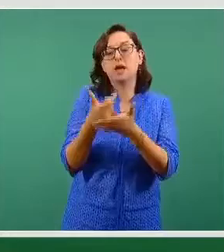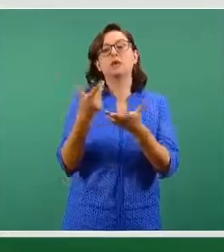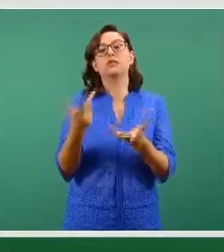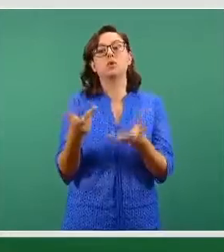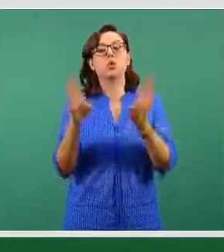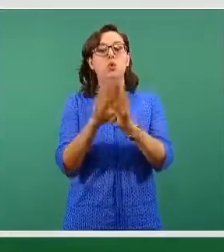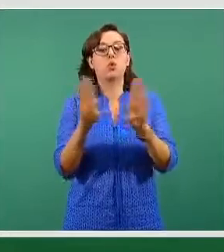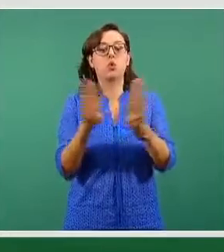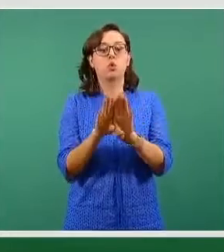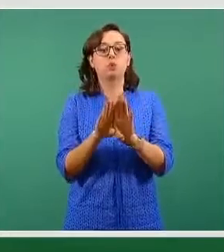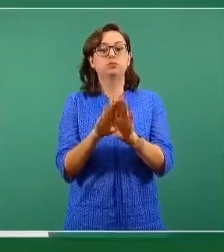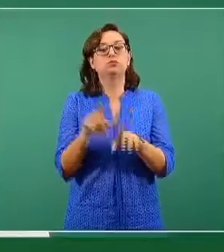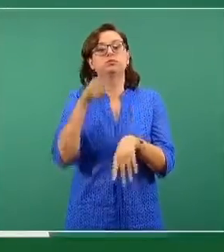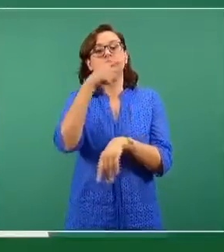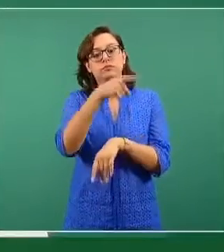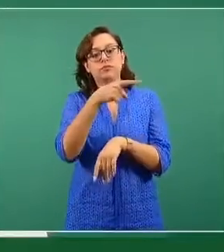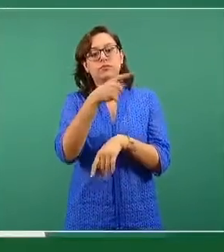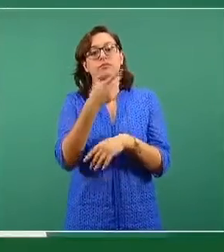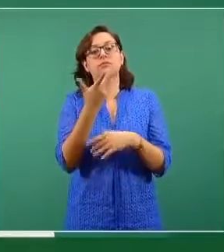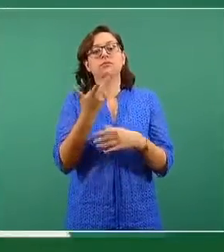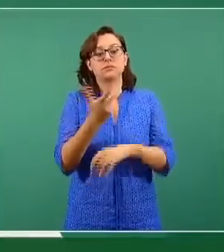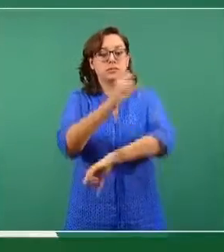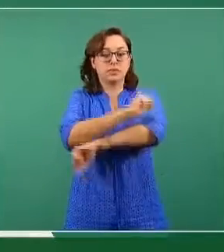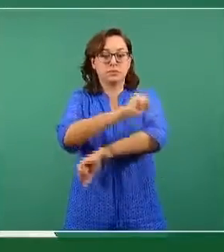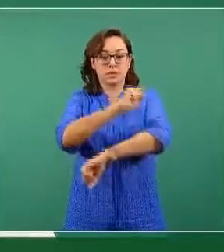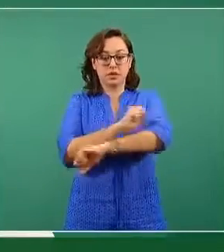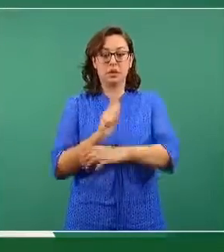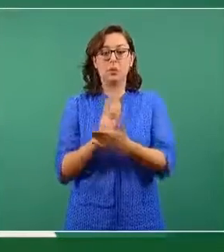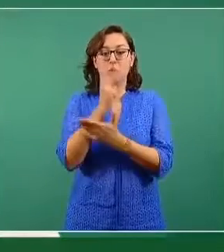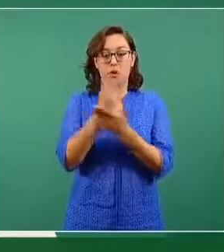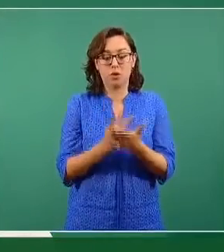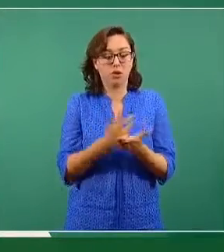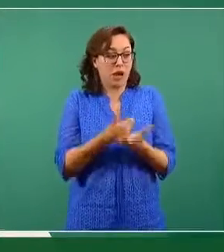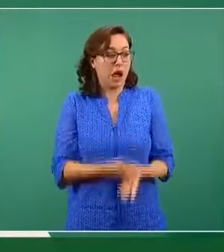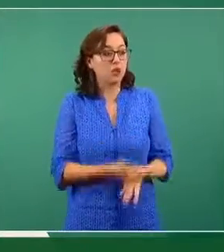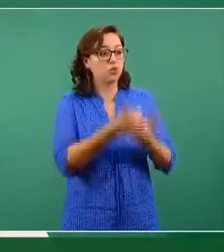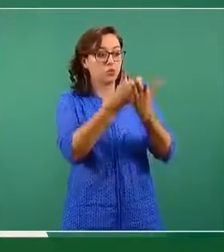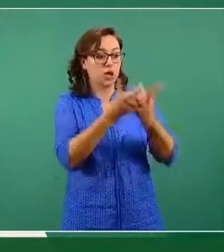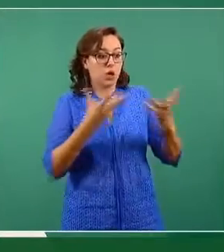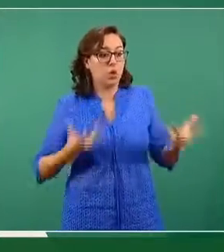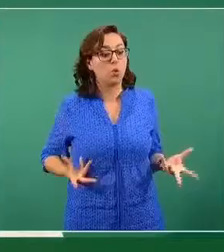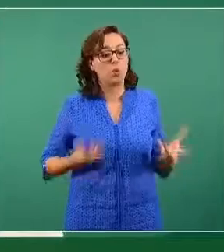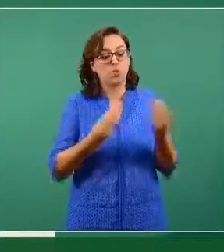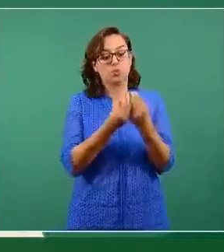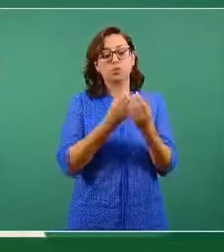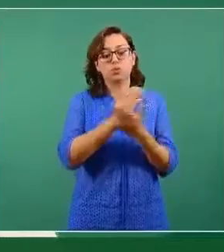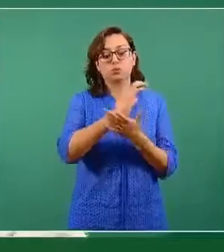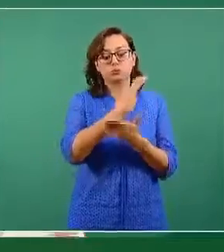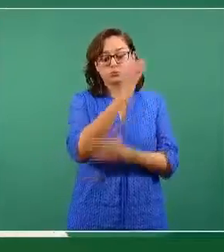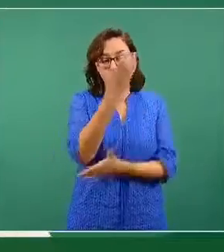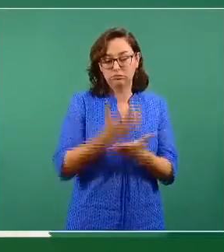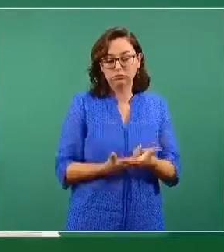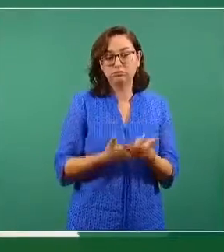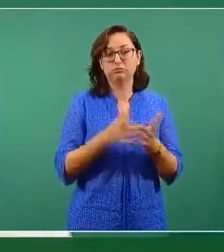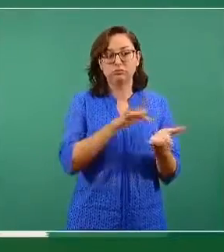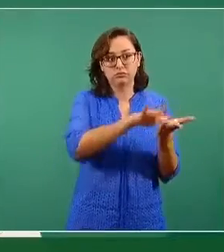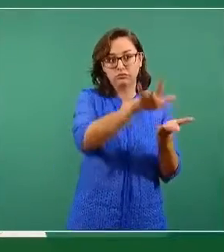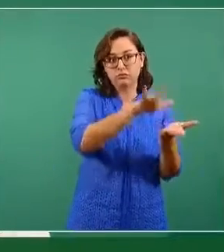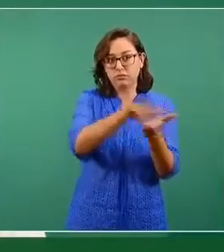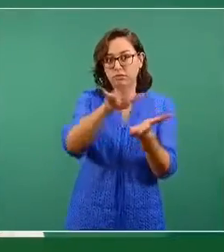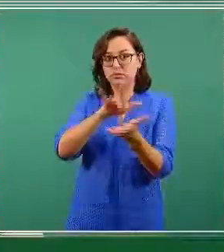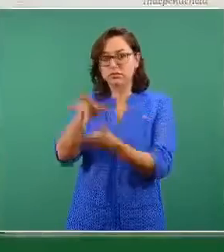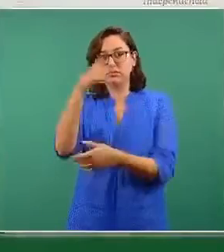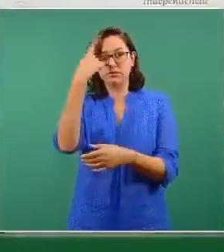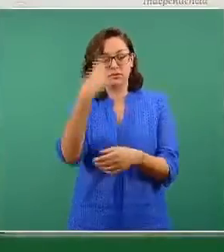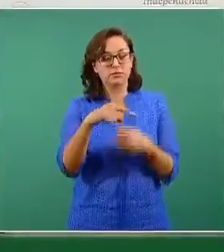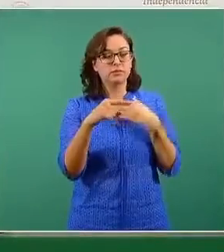subcontratadas por el programa Ventanillas, precisamente por la capacidad que tienen de movilizar